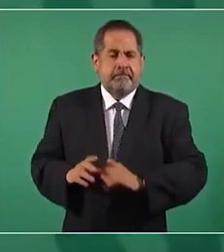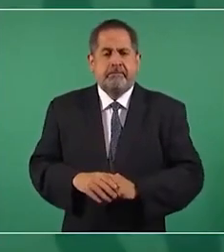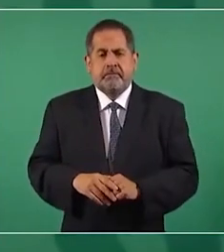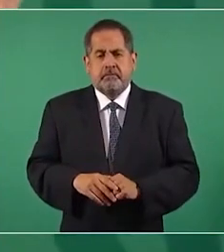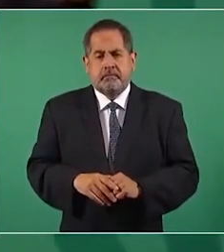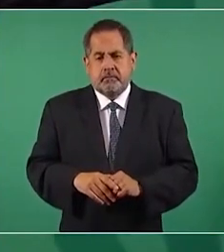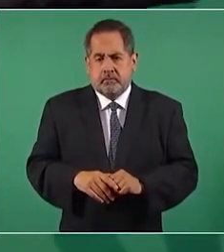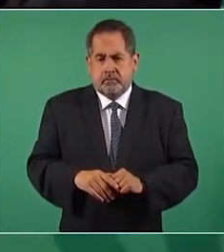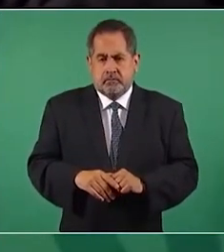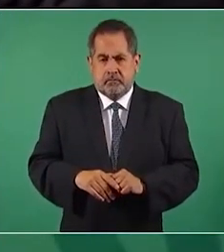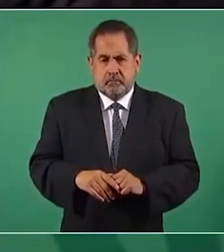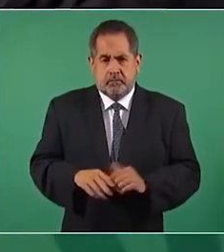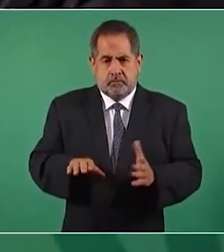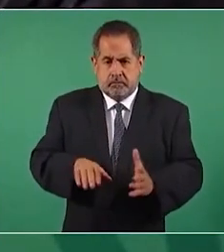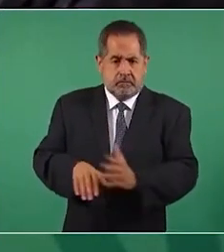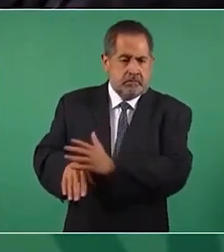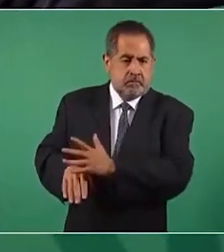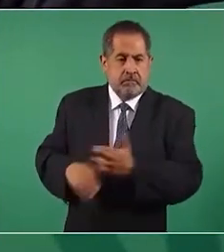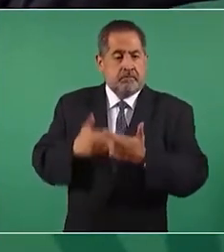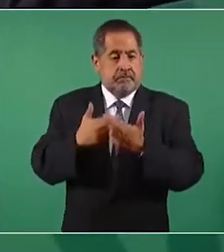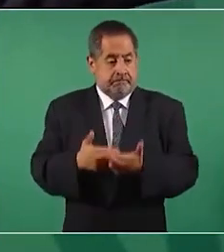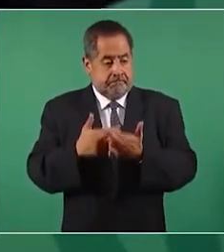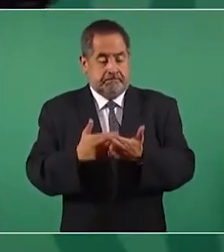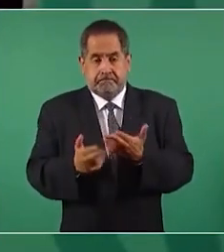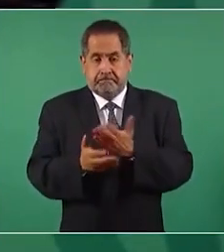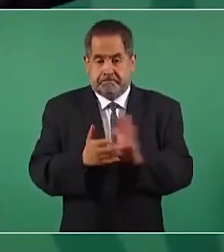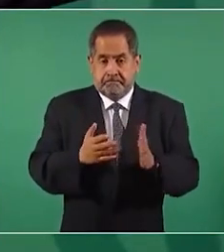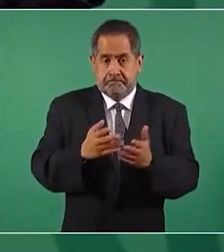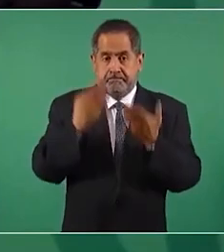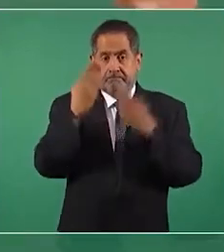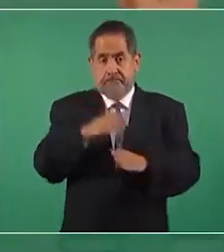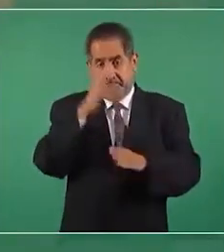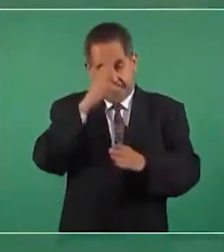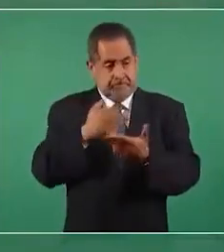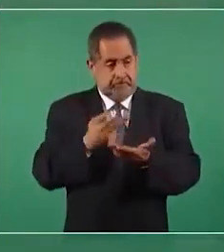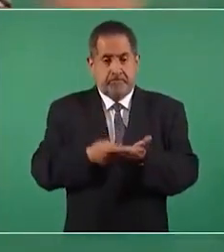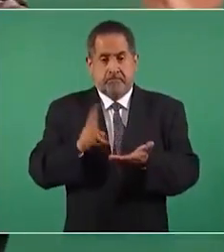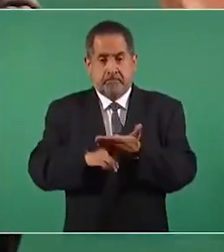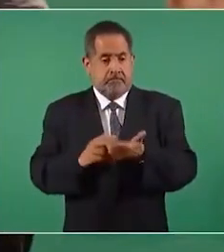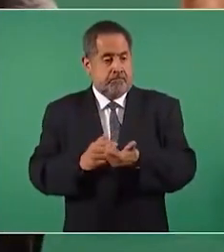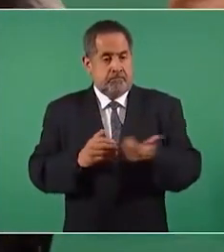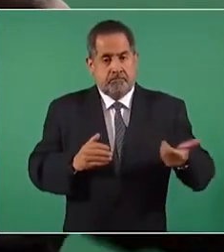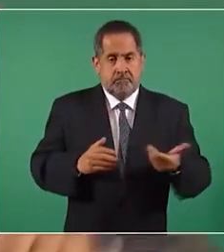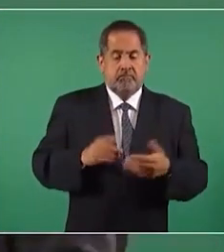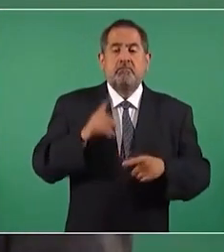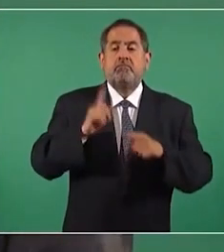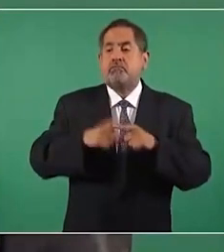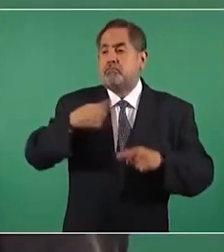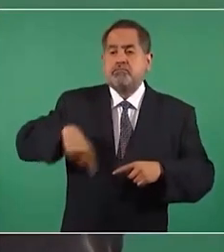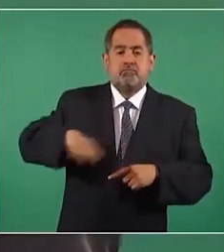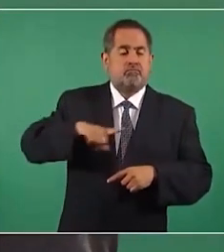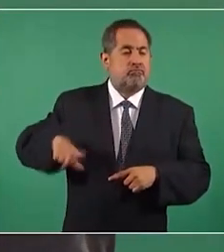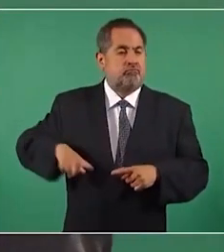Esto, aparte de las reservas del Banco de México, que desde que estamos en el gobierno,